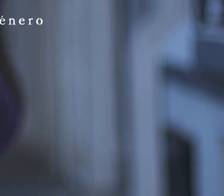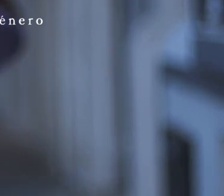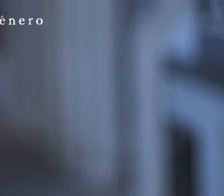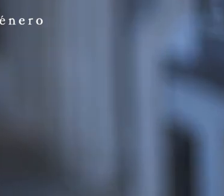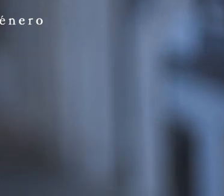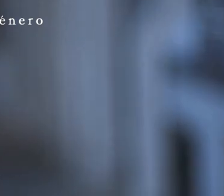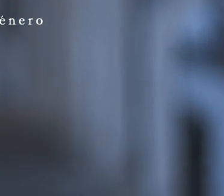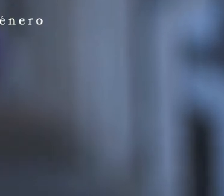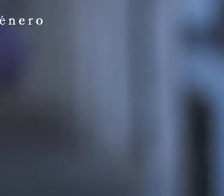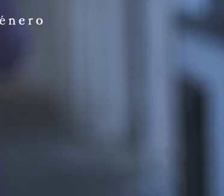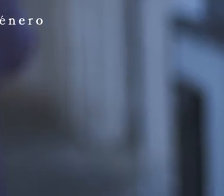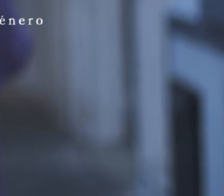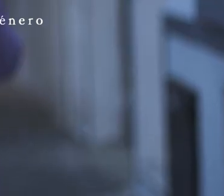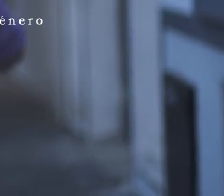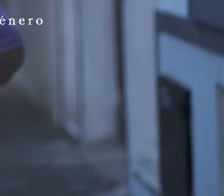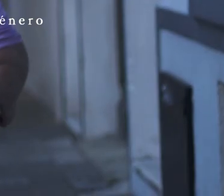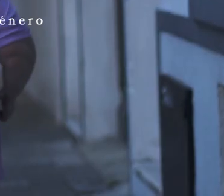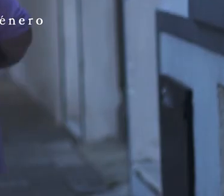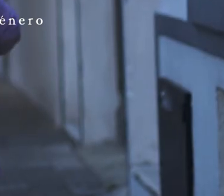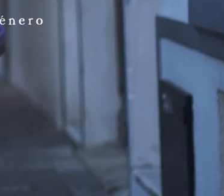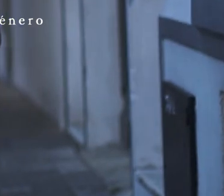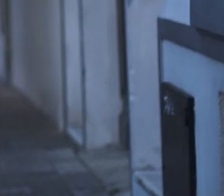Es muy por judició.